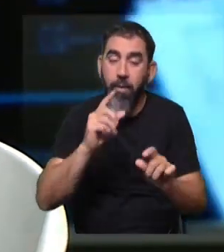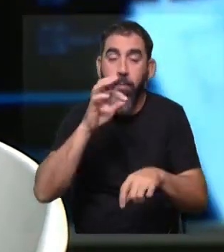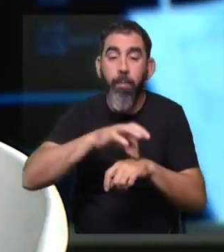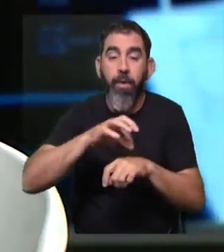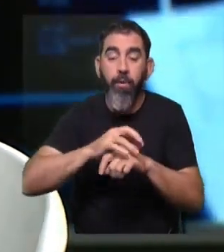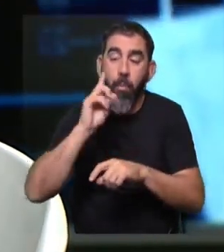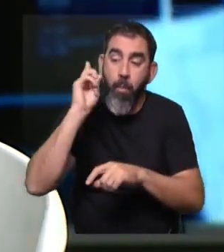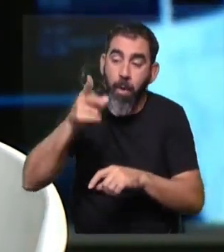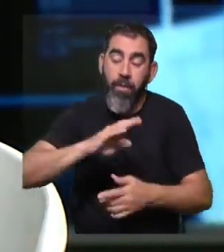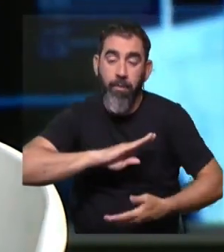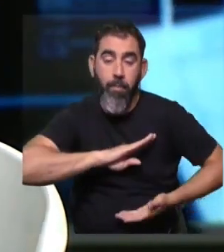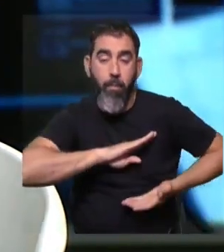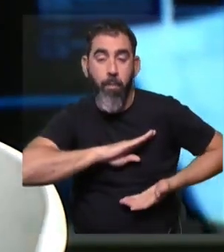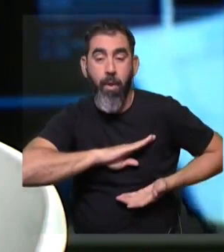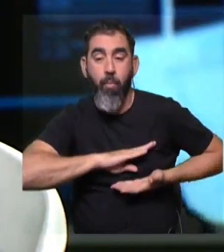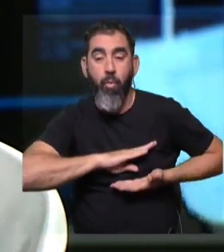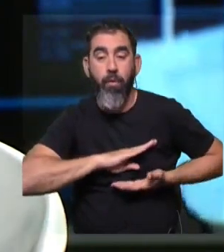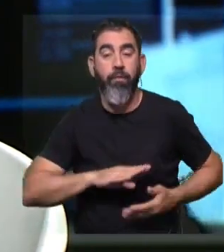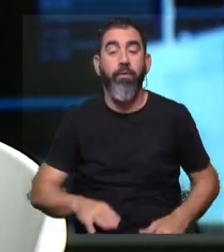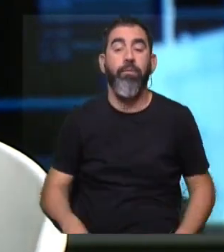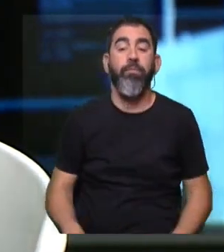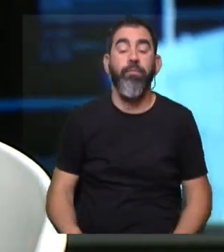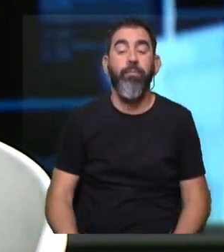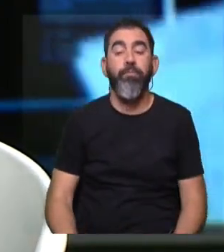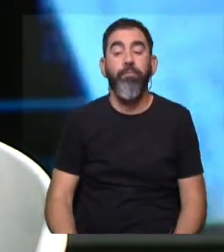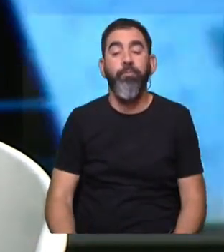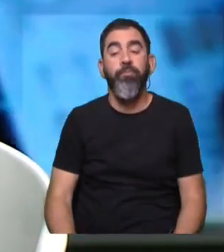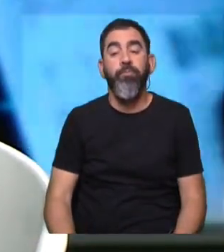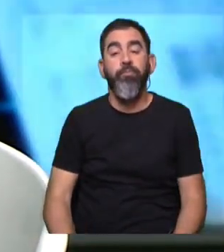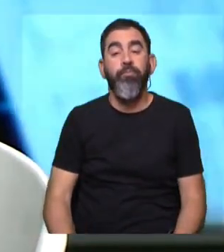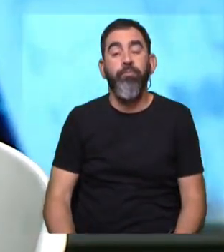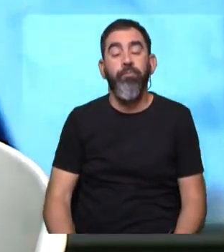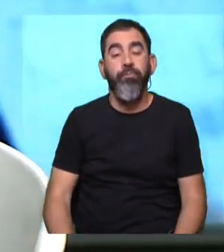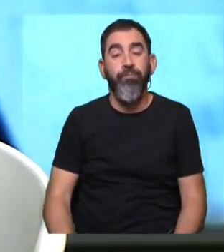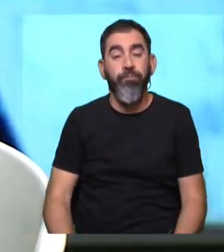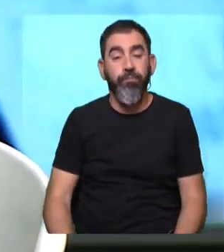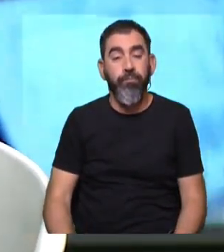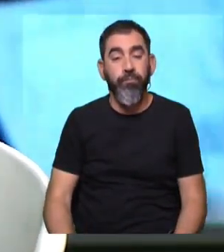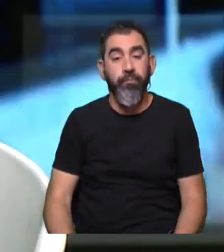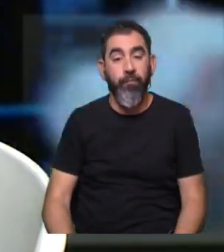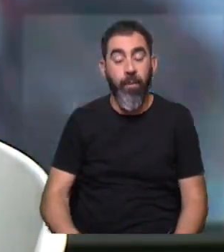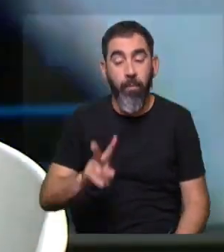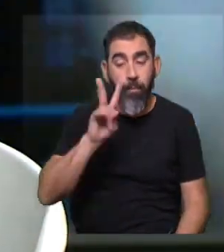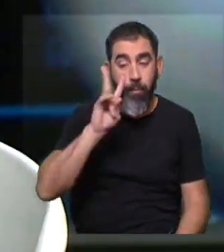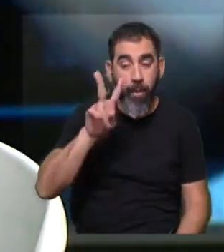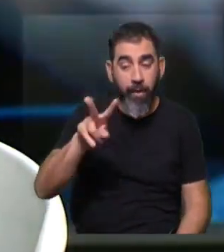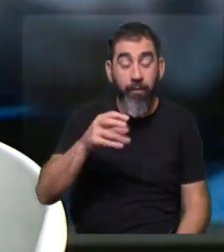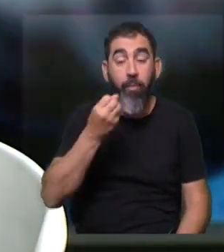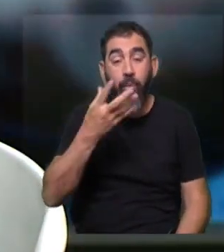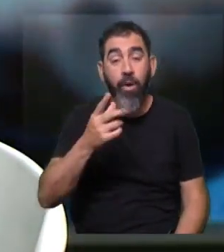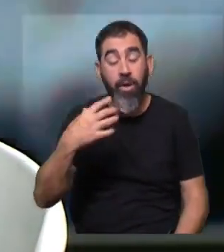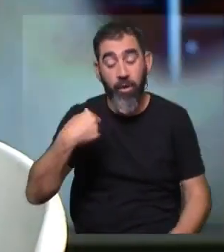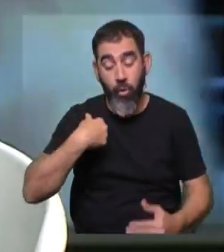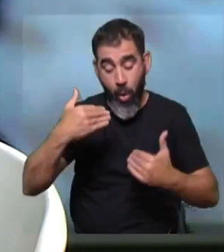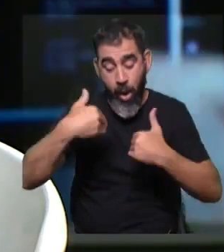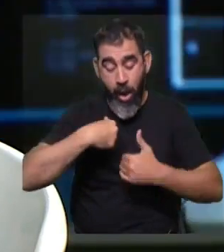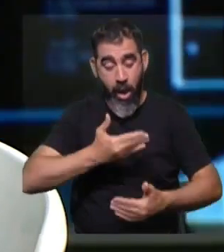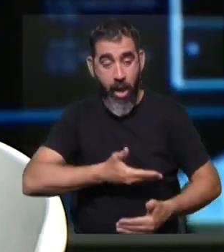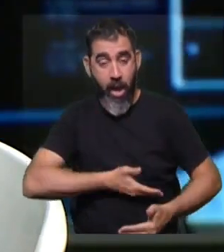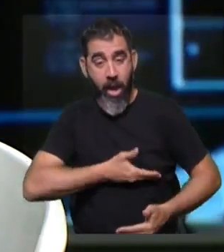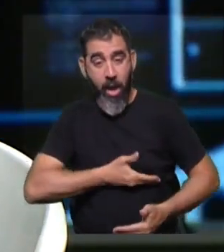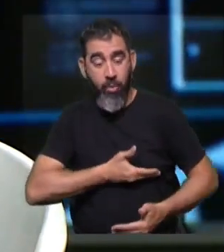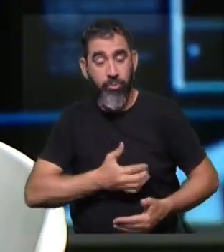tratante es indicar un estudio ya más específico para poder visualizar, porque con el autoexamen lo que ocurre es